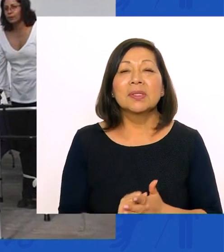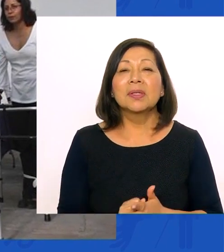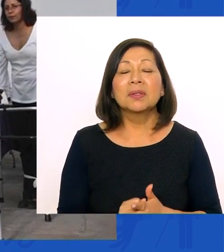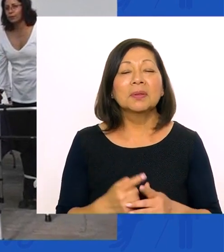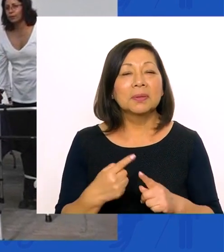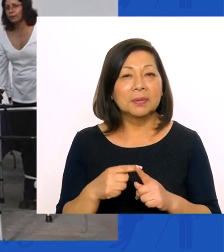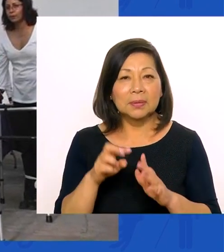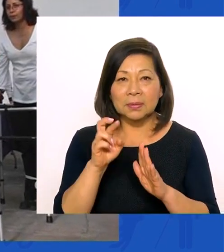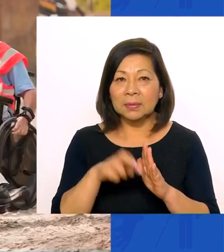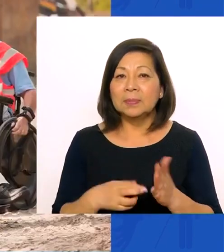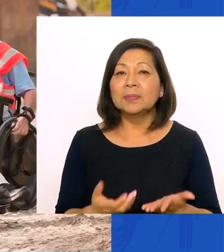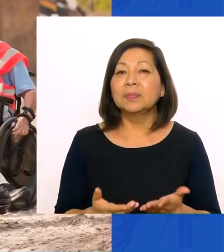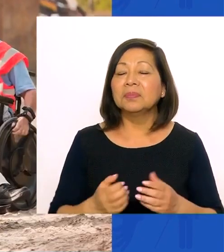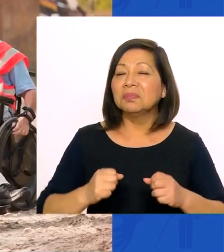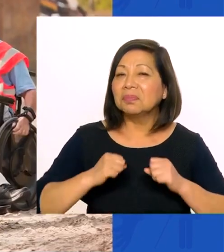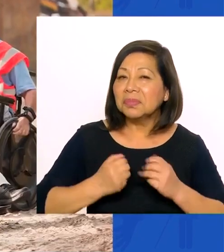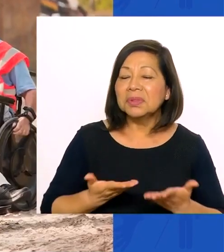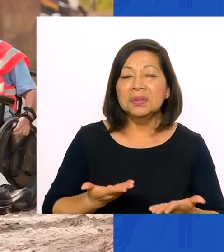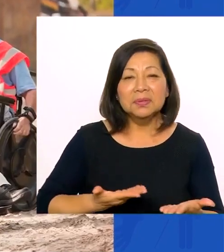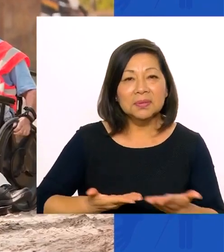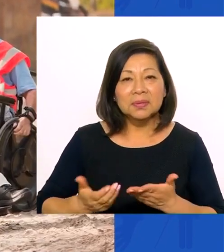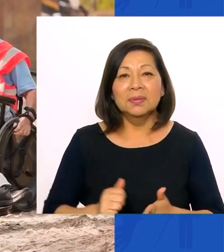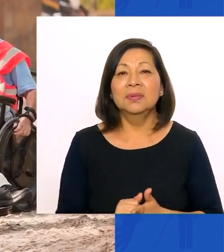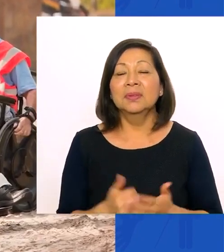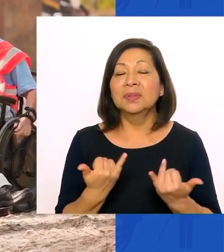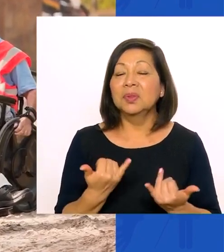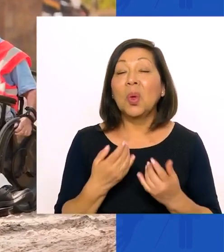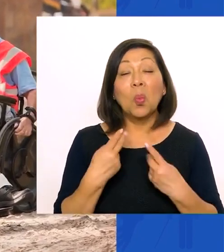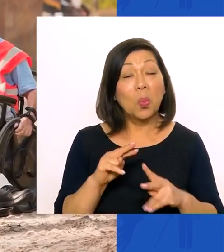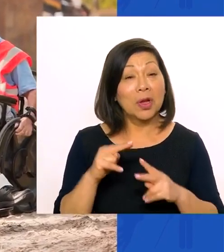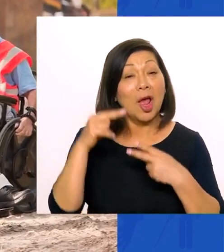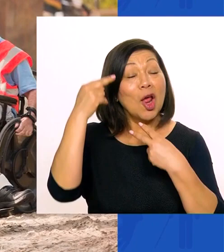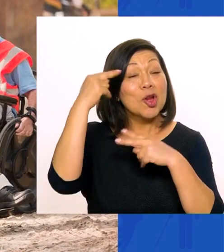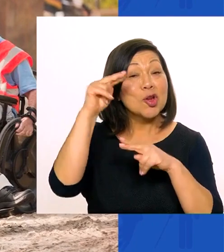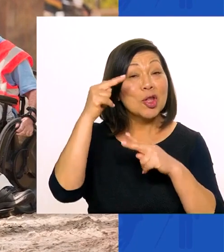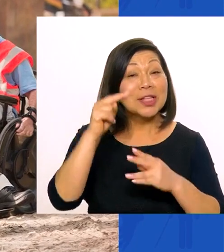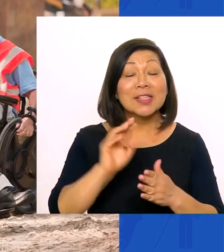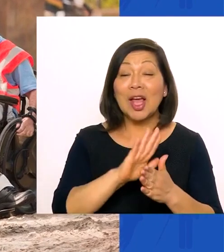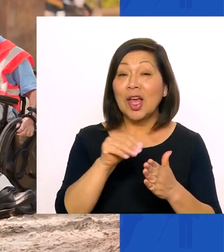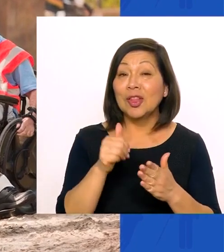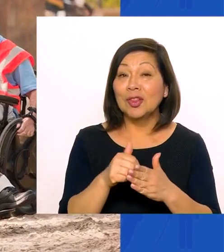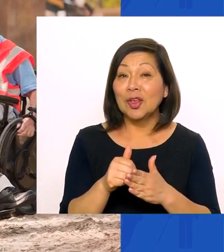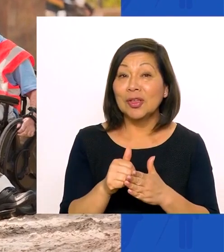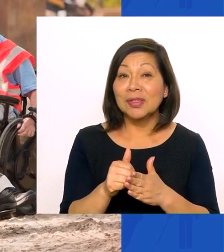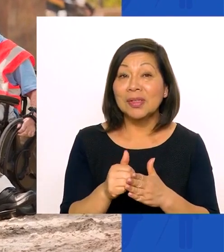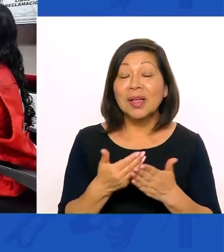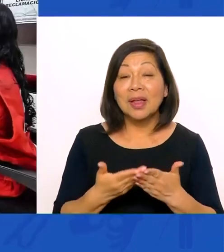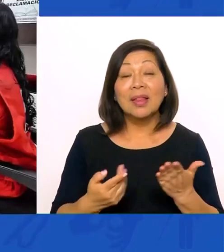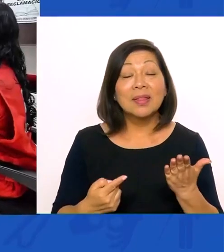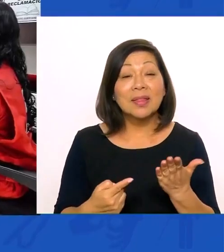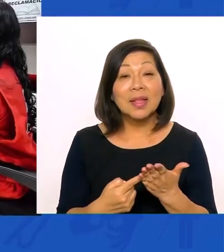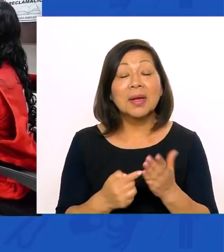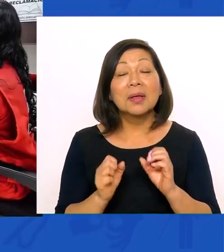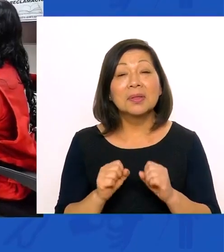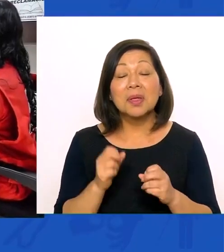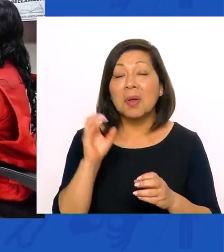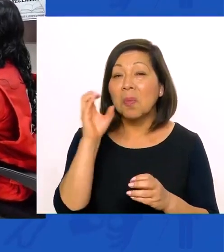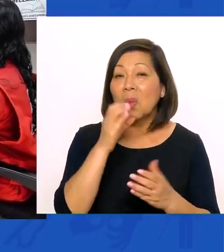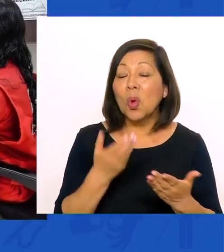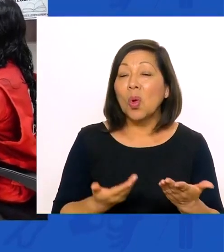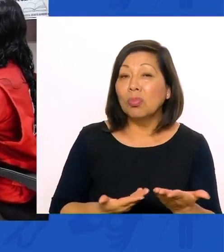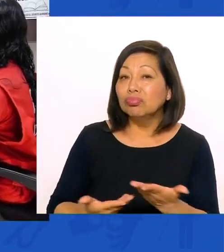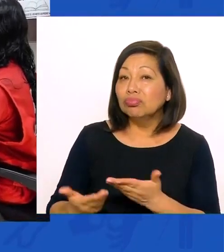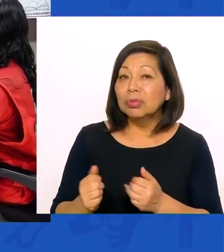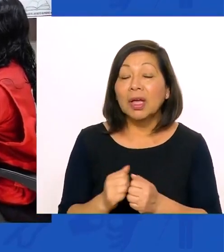potencialidad para especializarse en diversas ramas de actividades productivas y de servicios. Y esa es una buena noticia que ahora estamos en toda la